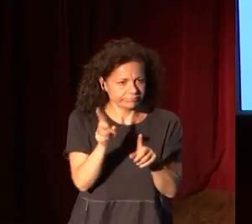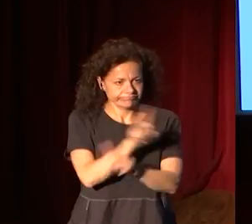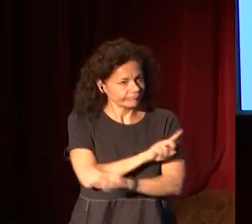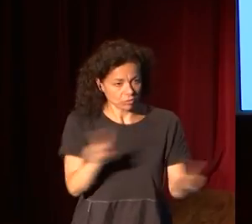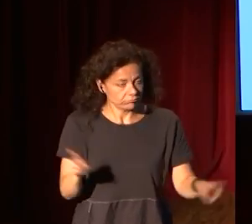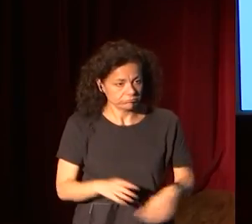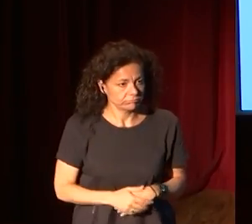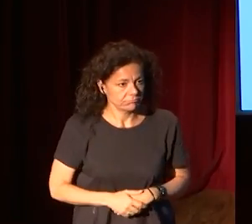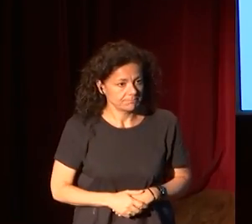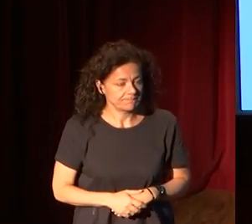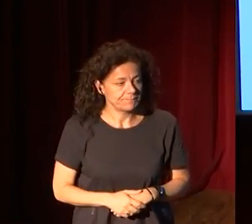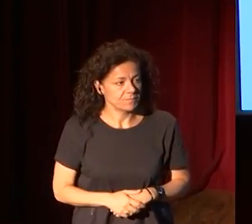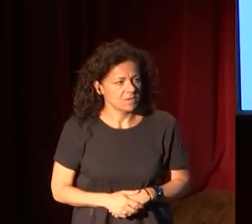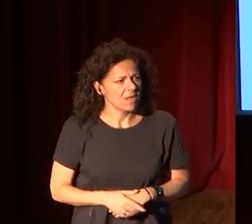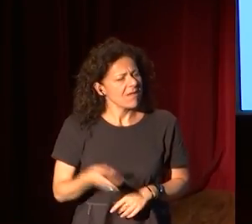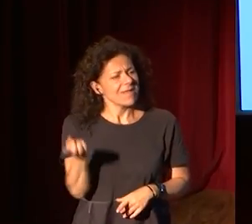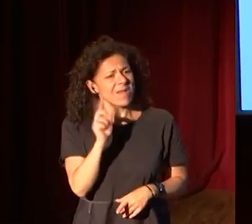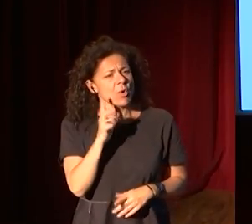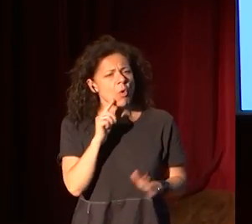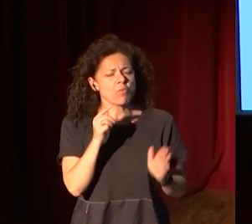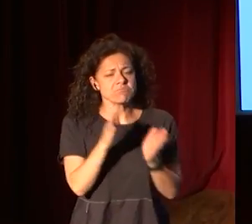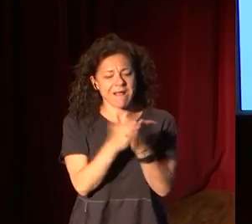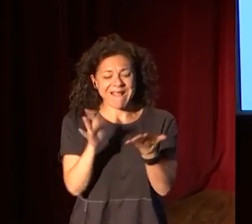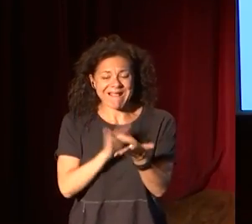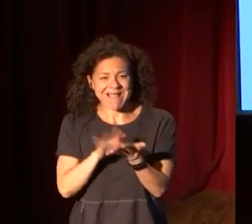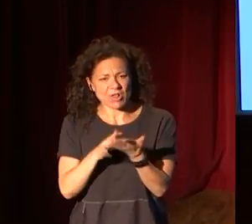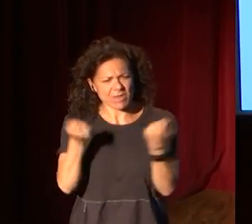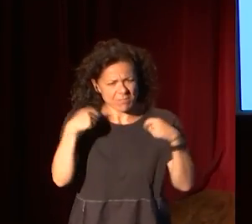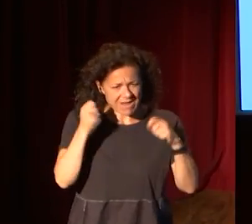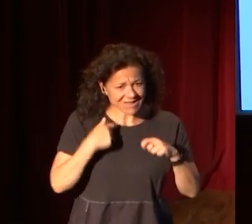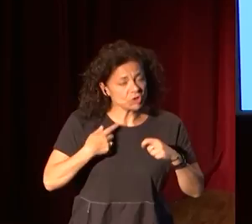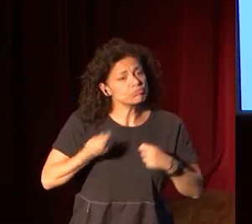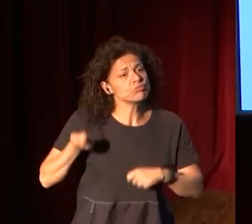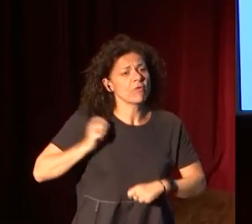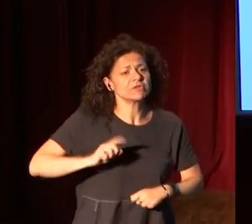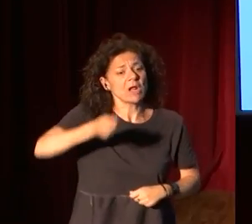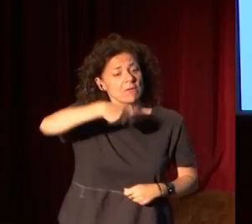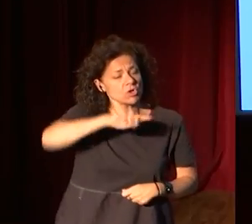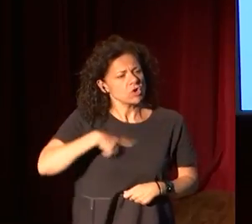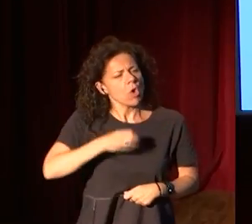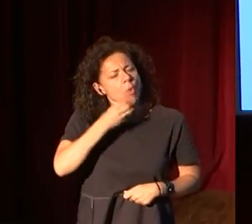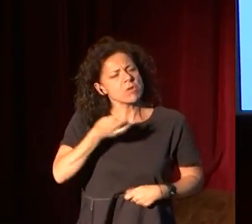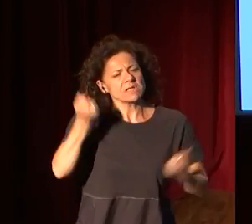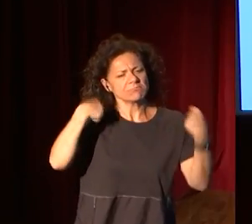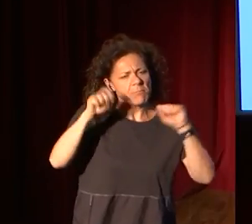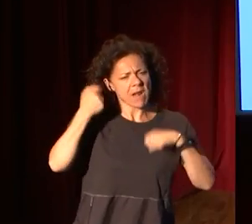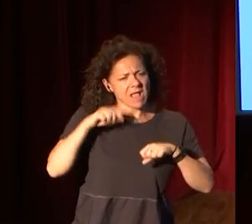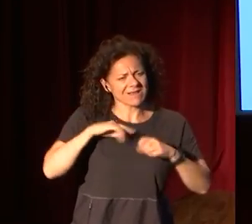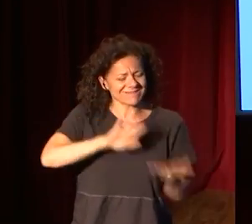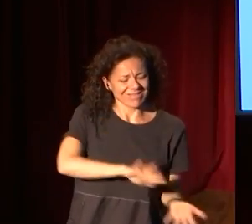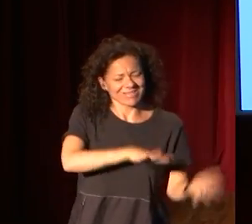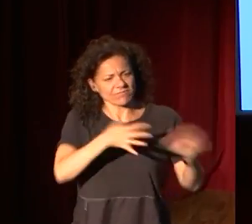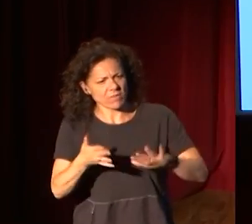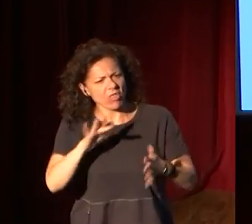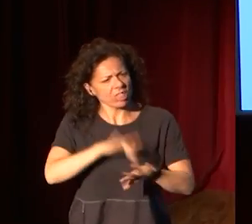tampoco. Ni tampoco va a un catálogo de buenas prácticas. También entre los profesionales de lo nuestro se dice buenas prácticas en desarrollo digital, en transformación